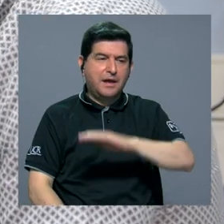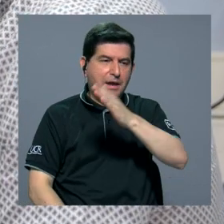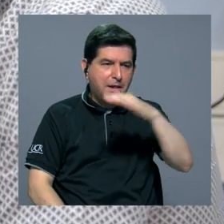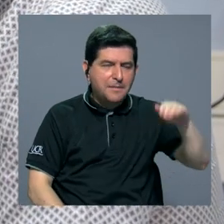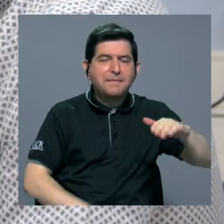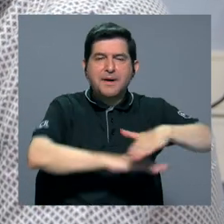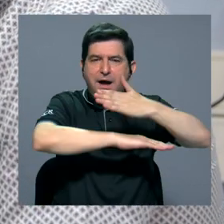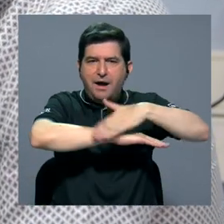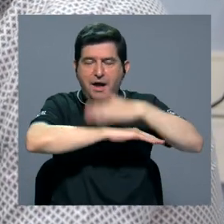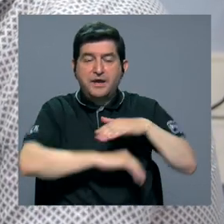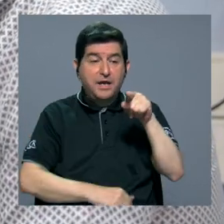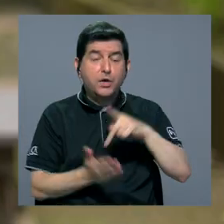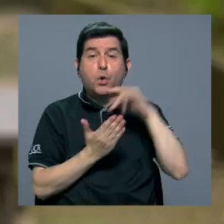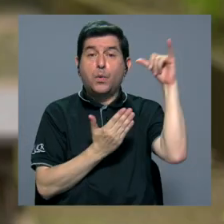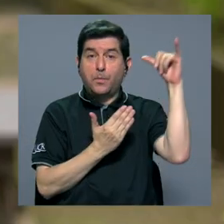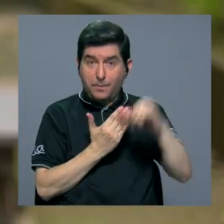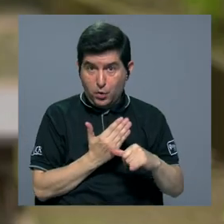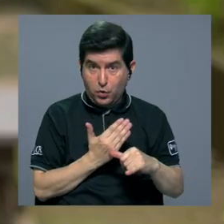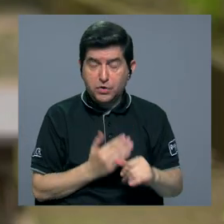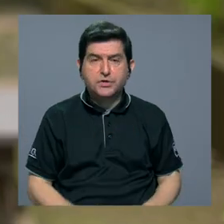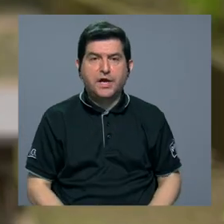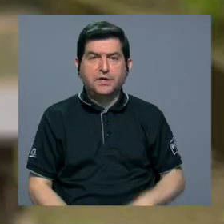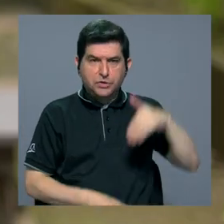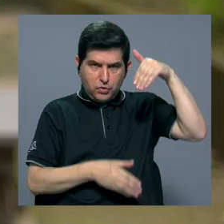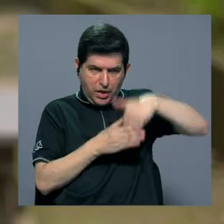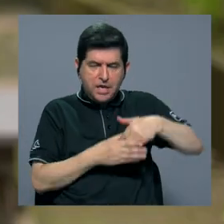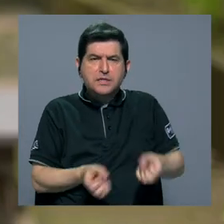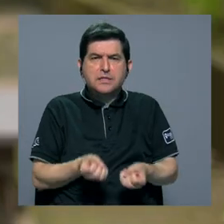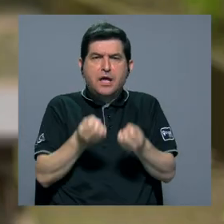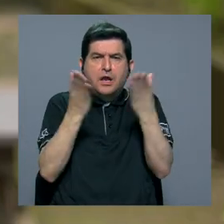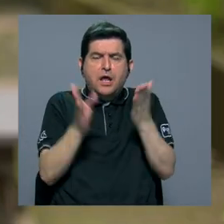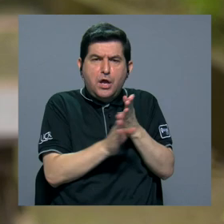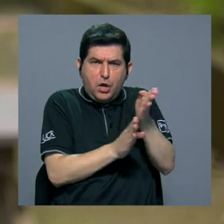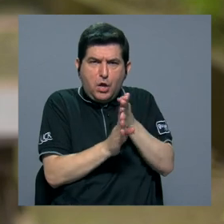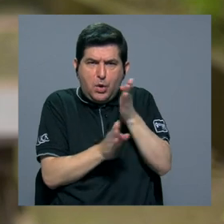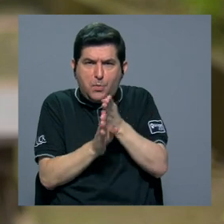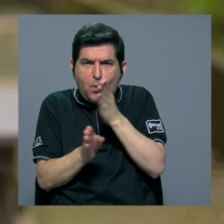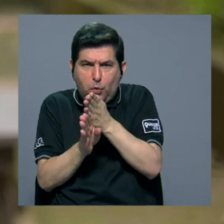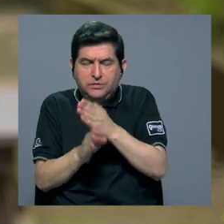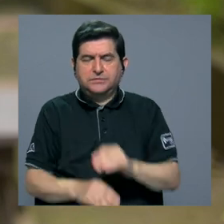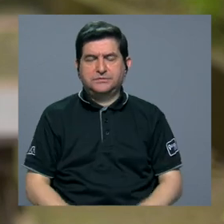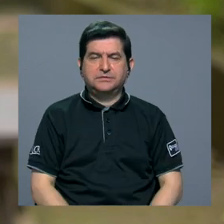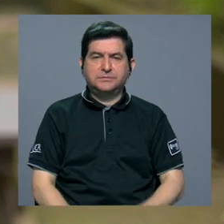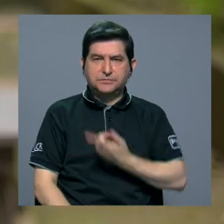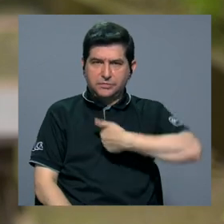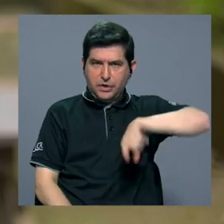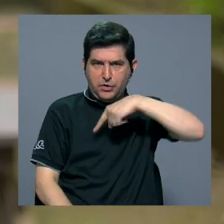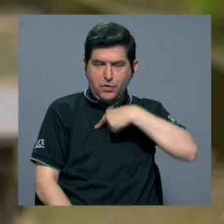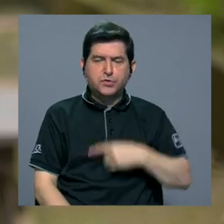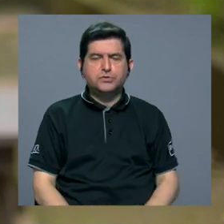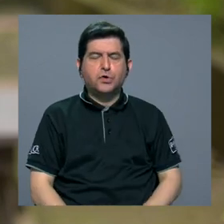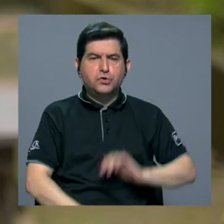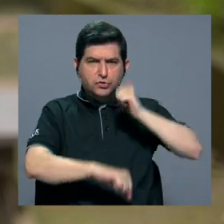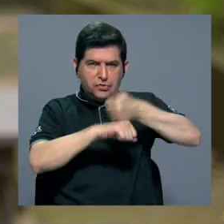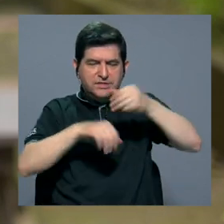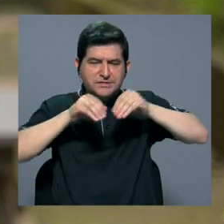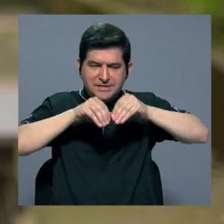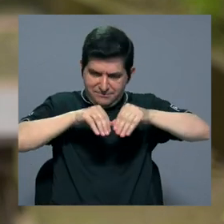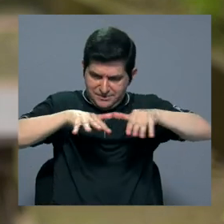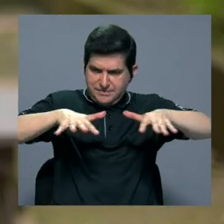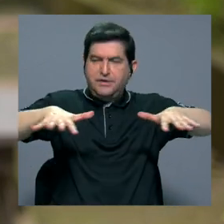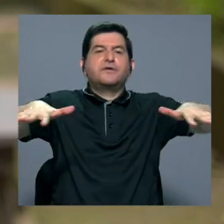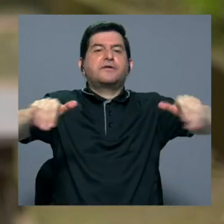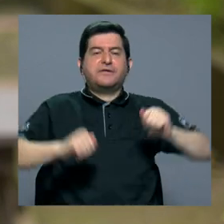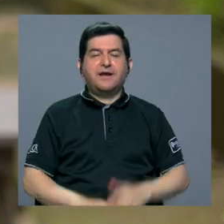costeros. Este es un proyecto inter y multidisciplinario. Nosotros hemos conformado una red